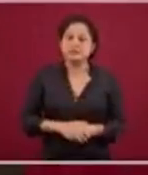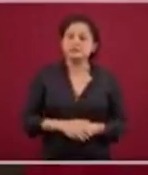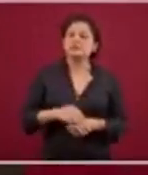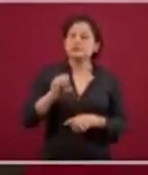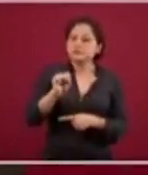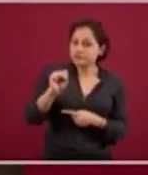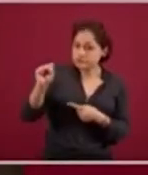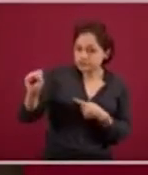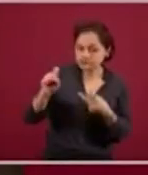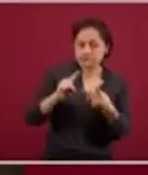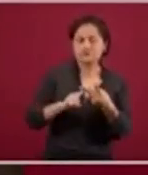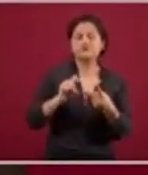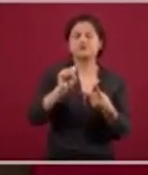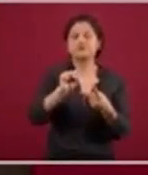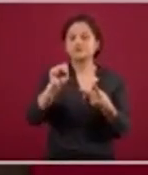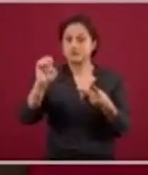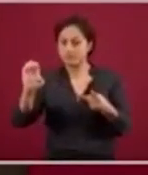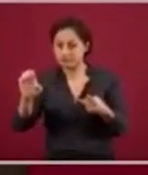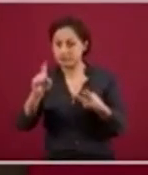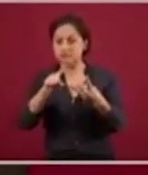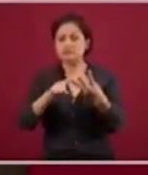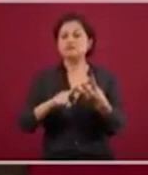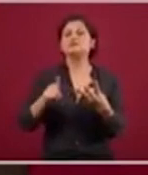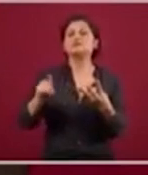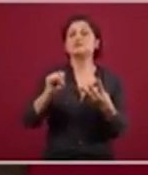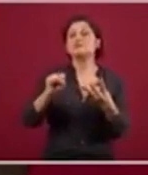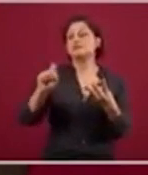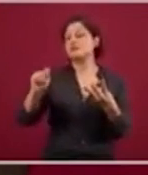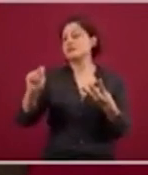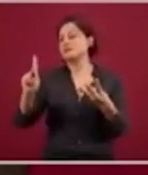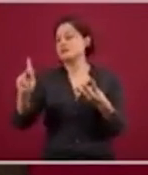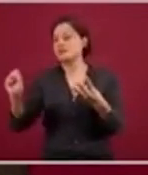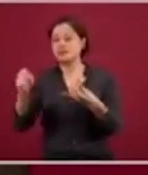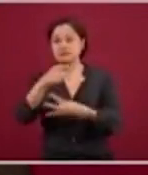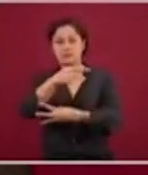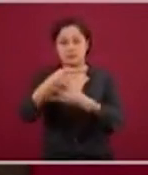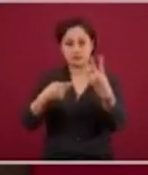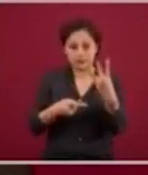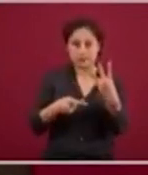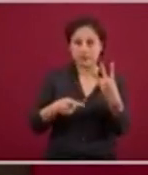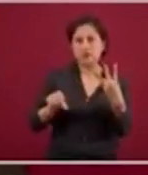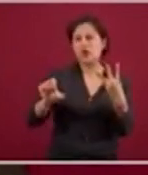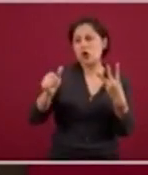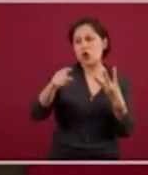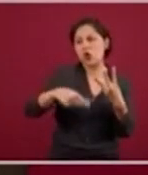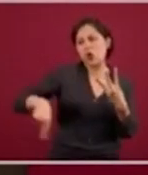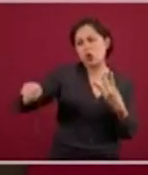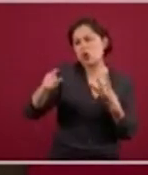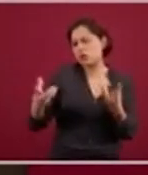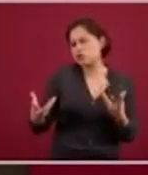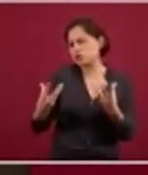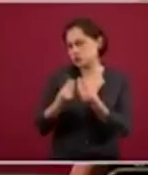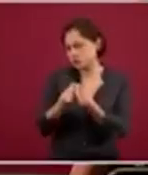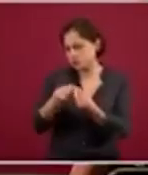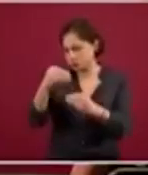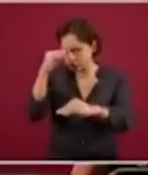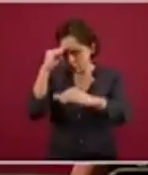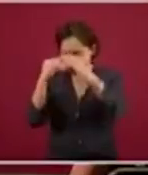de Salud, la Secretaría de Economía, la Secretaría del Trabajo, por considerar sólo algunas de las que participaron en el proceso.